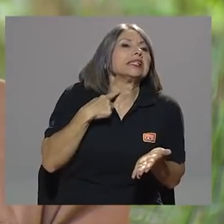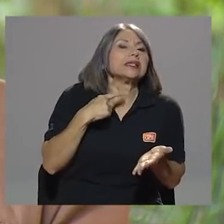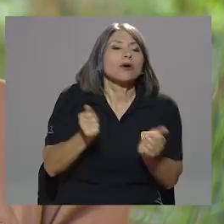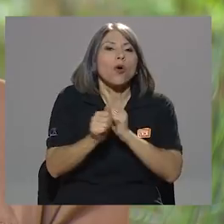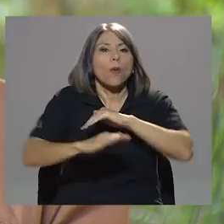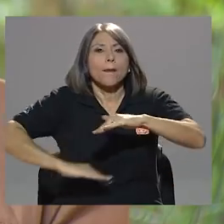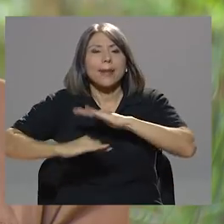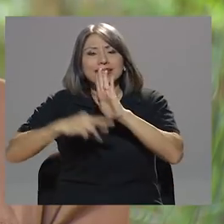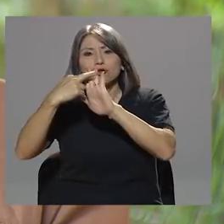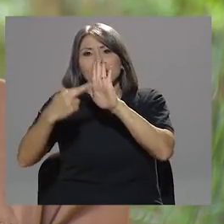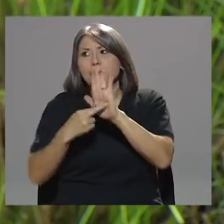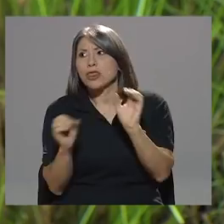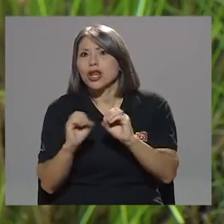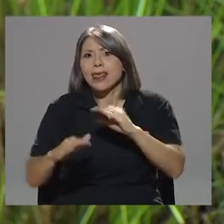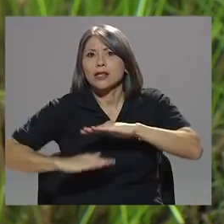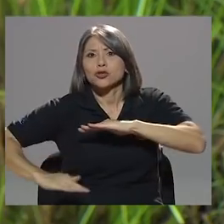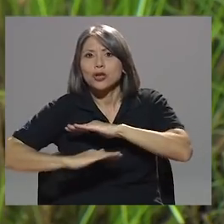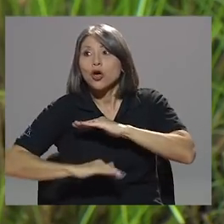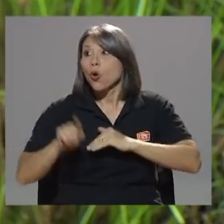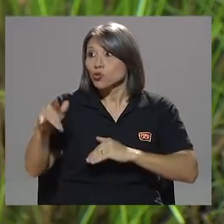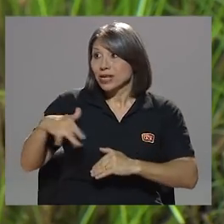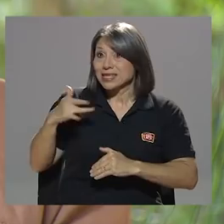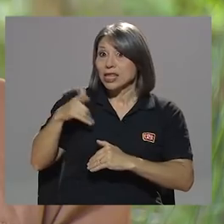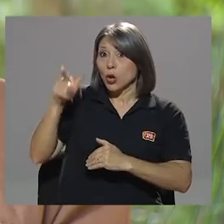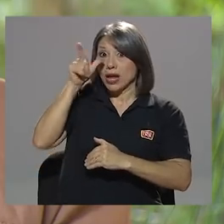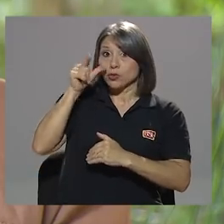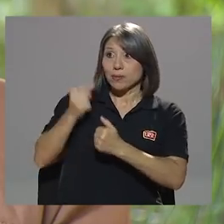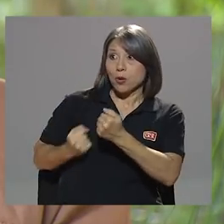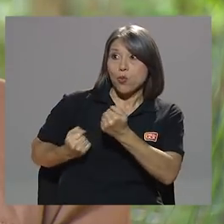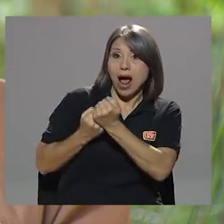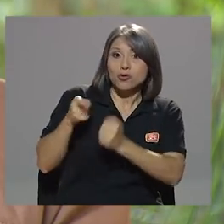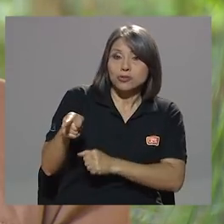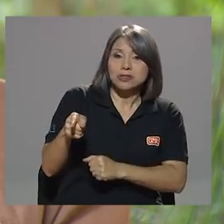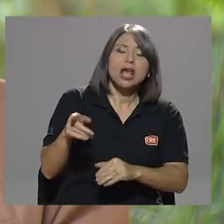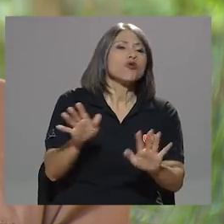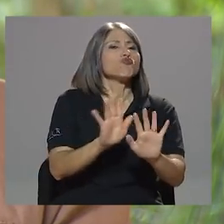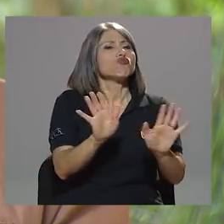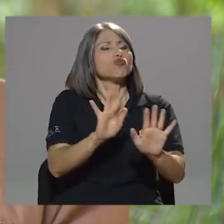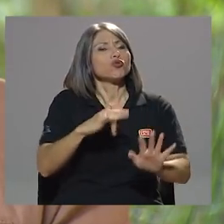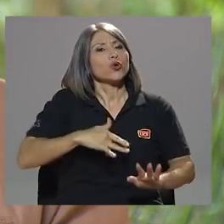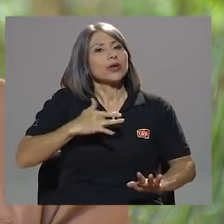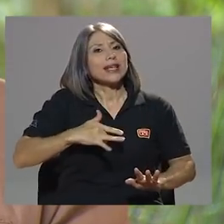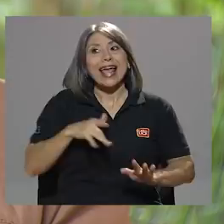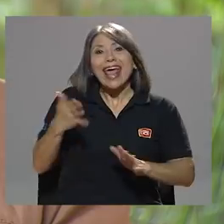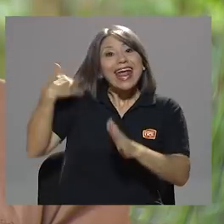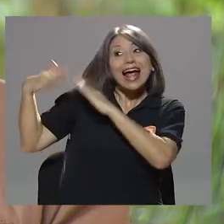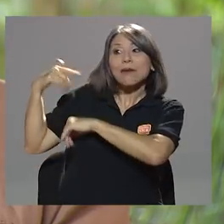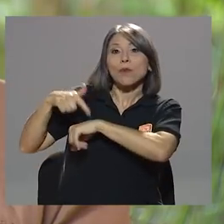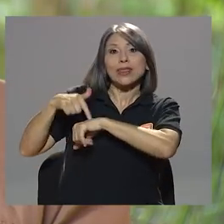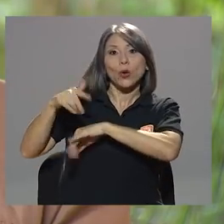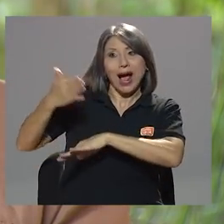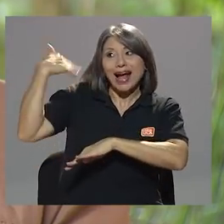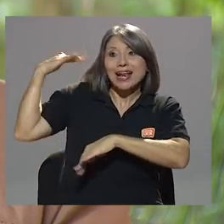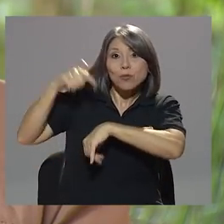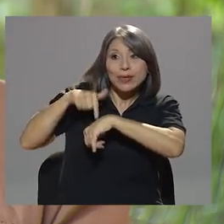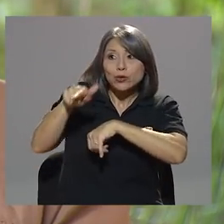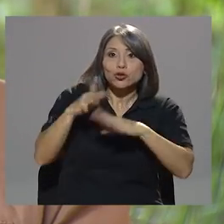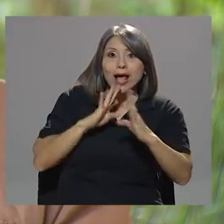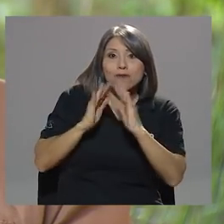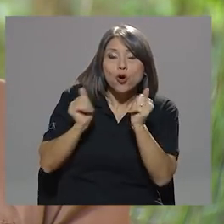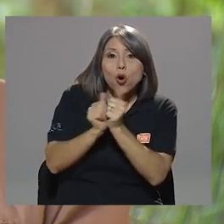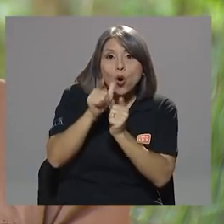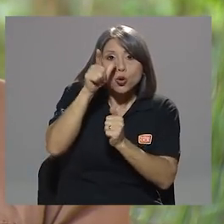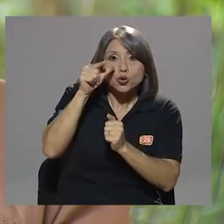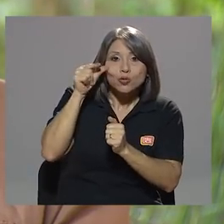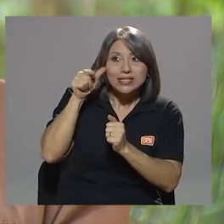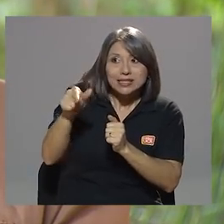técnico que no tiene sustento? ¿Y en ese momento usted sintió el respaldo de él? No, no, yo lo que siento es que... ¿En ese momento, en ese momento, en esa conversación que usted tuvo con